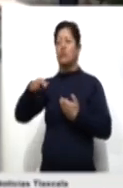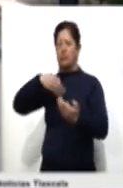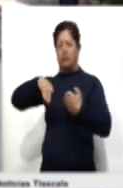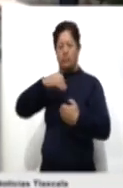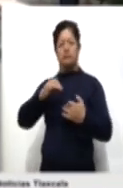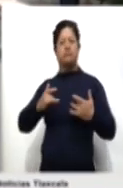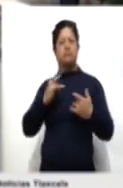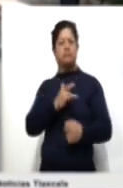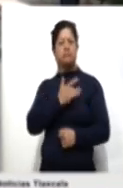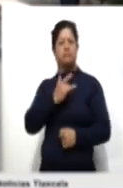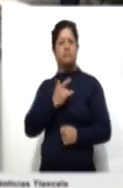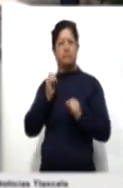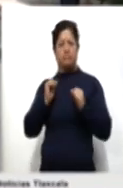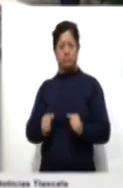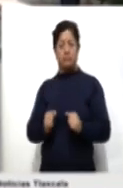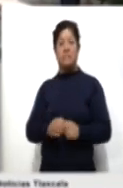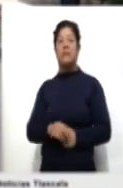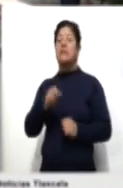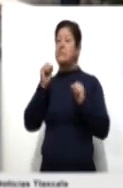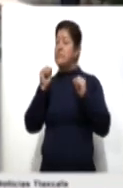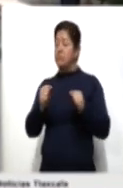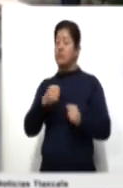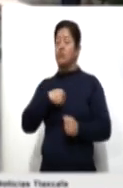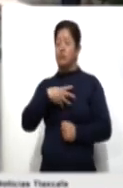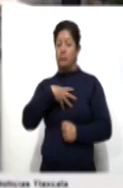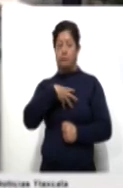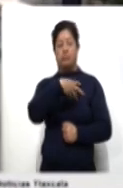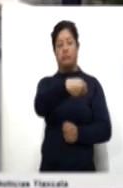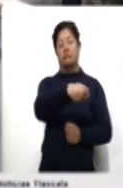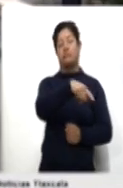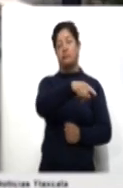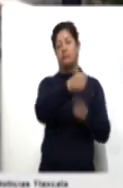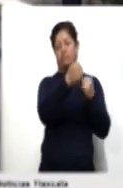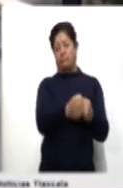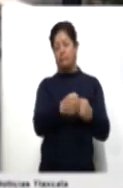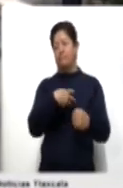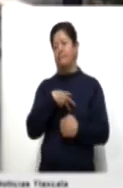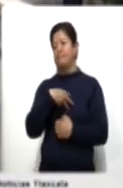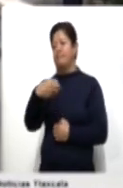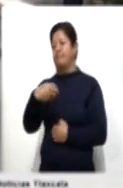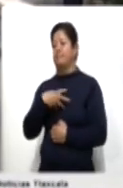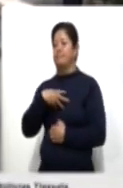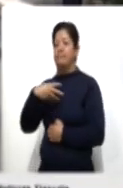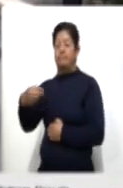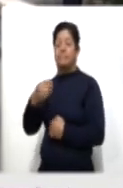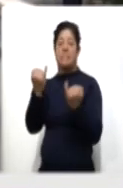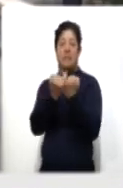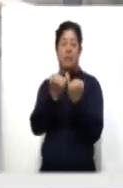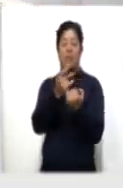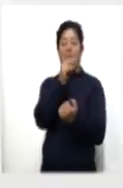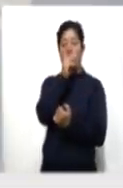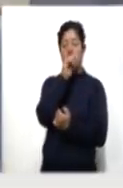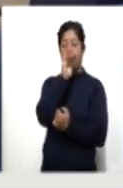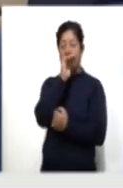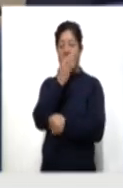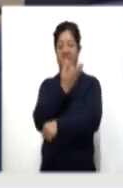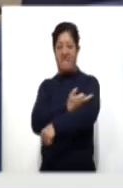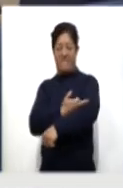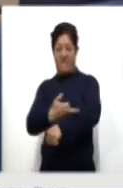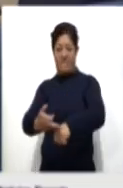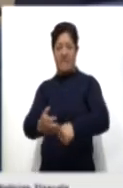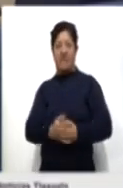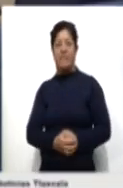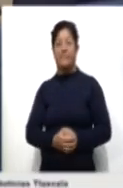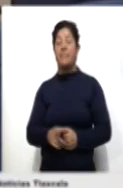seguridad, seguramente transmitiremos esa seguridad a nuestros alumnos, a los padres de familia. Cabe